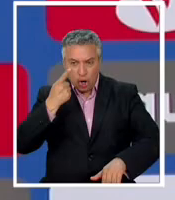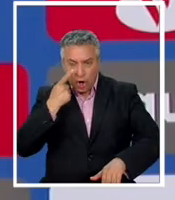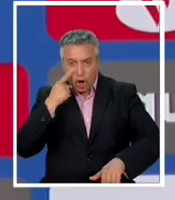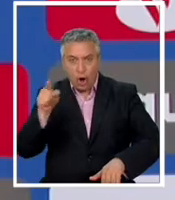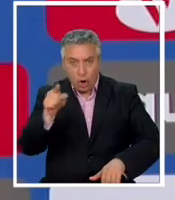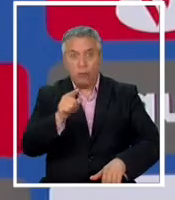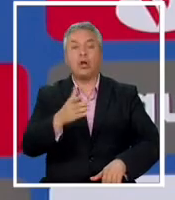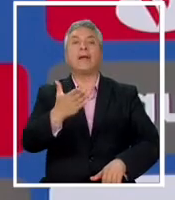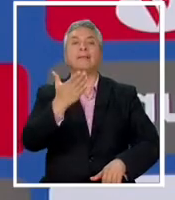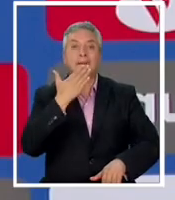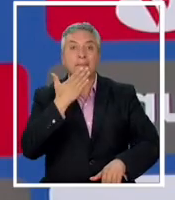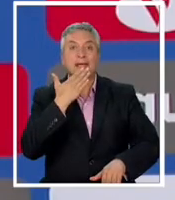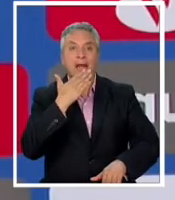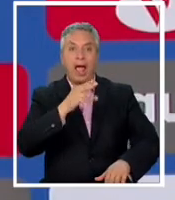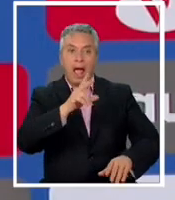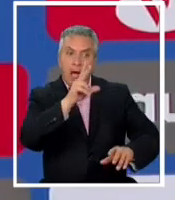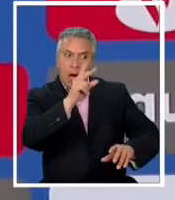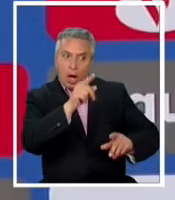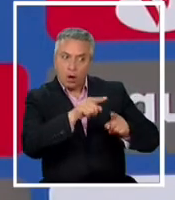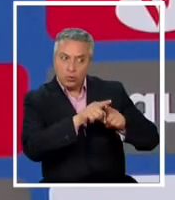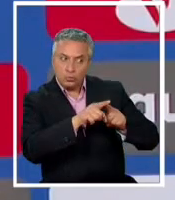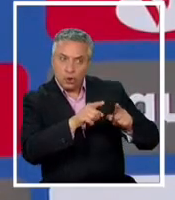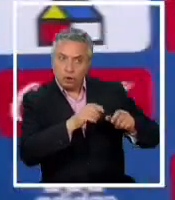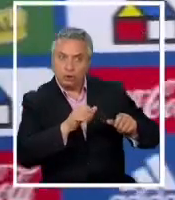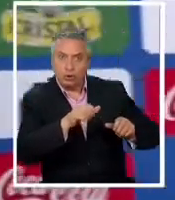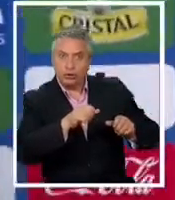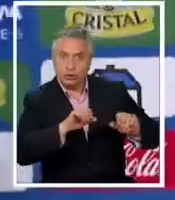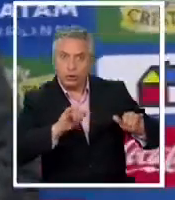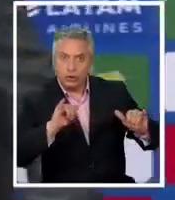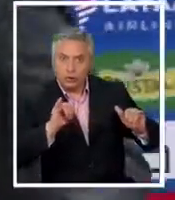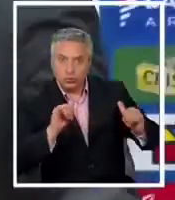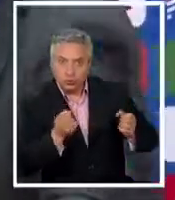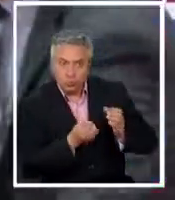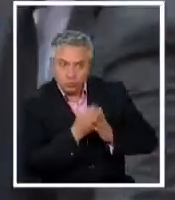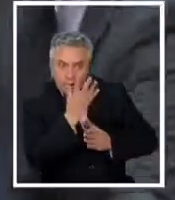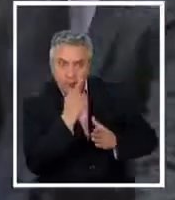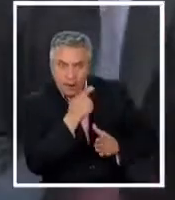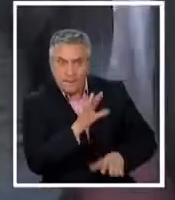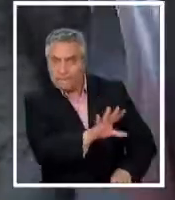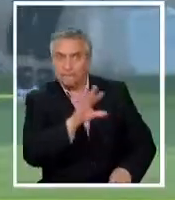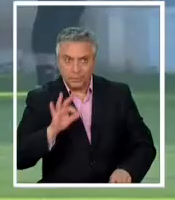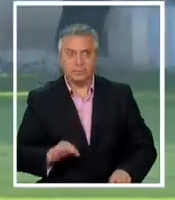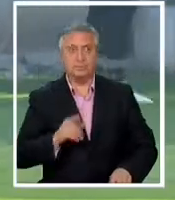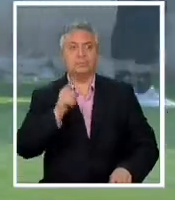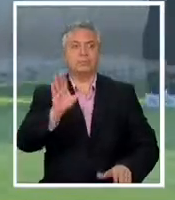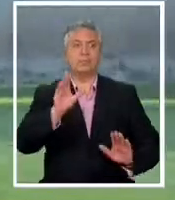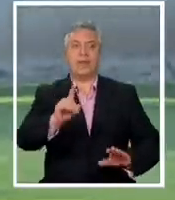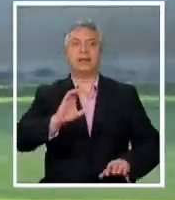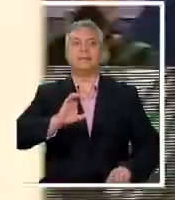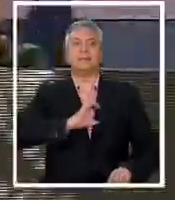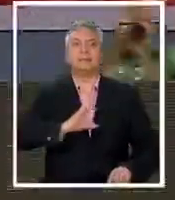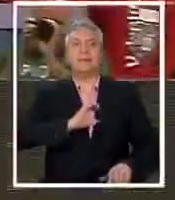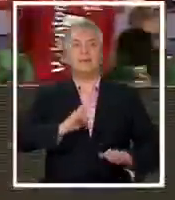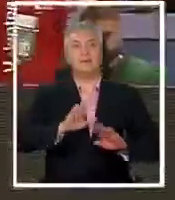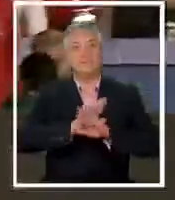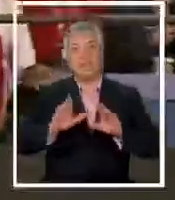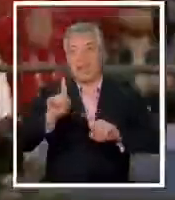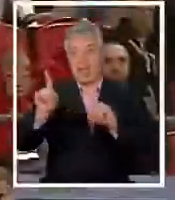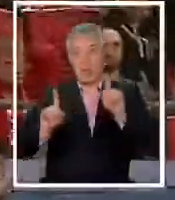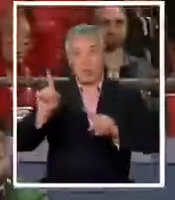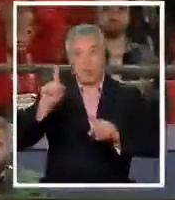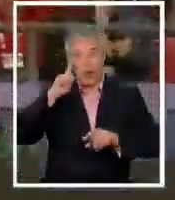pero también en el futbolista nuevo que tengo que descubrir será el Toto Berizo el técnico que le pondrá fin a la era de algunos